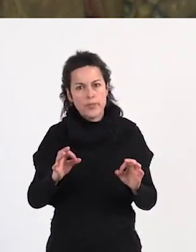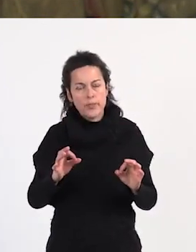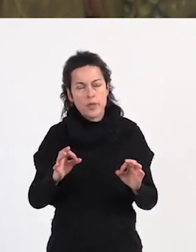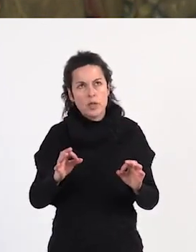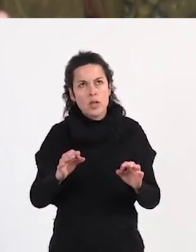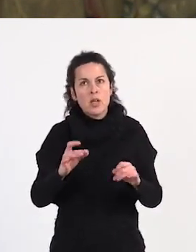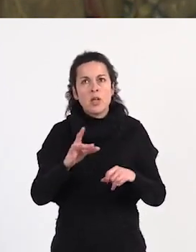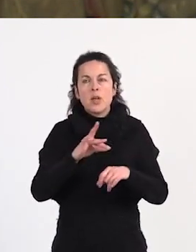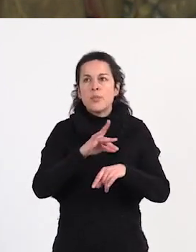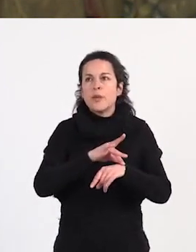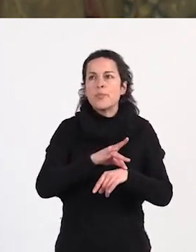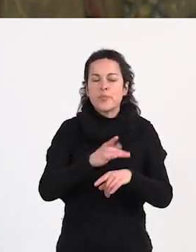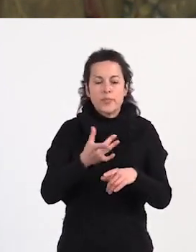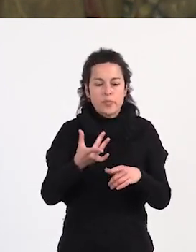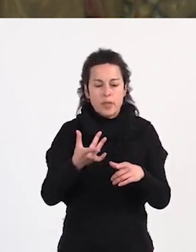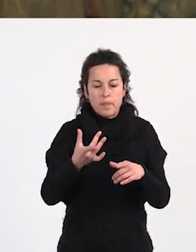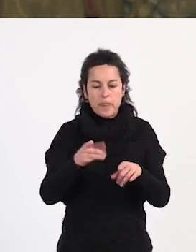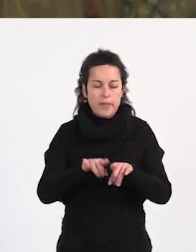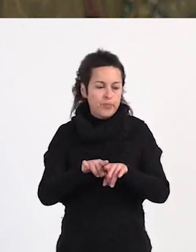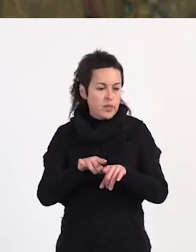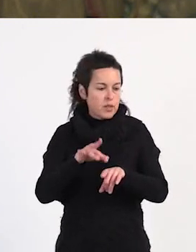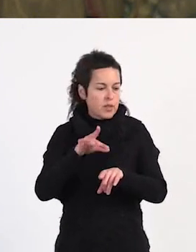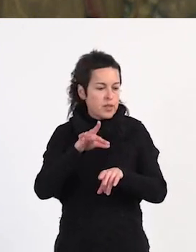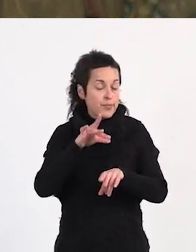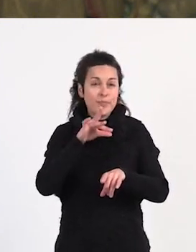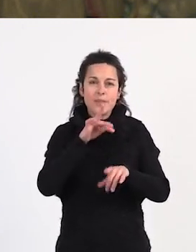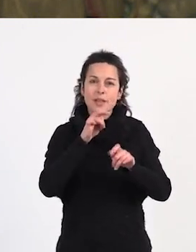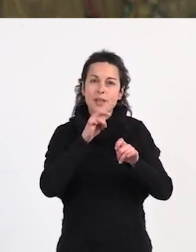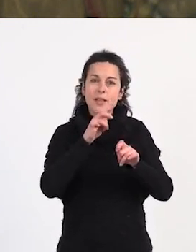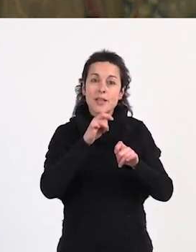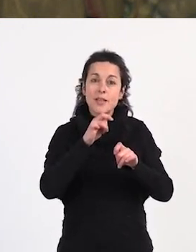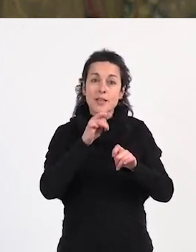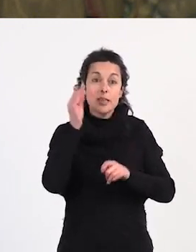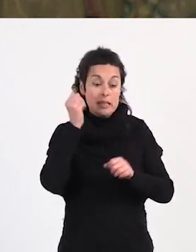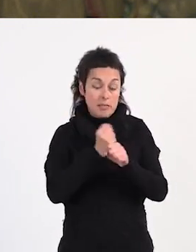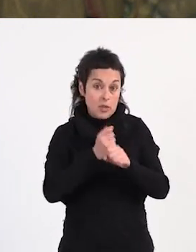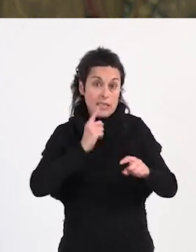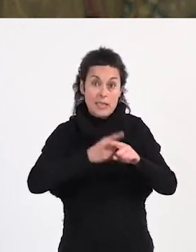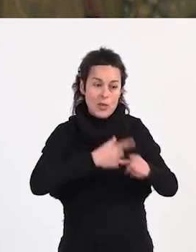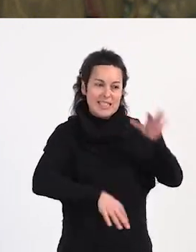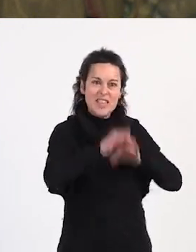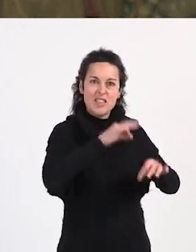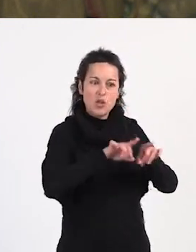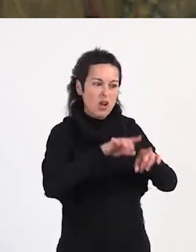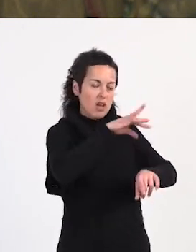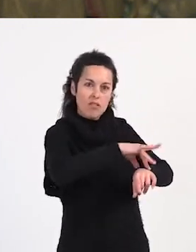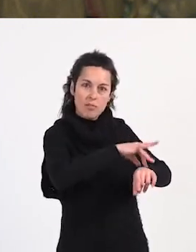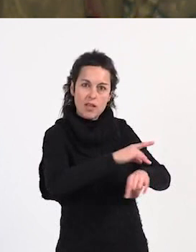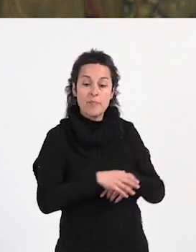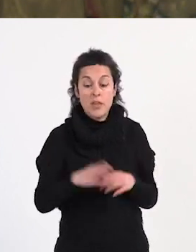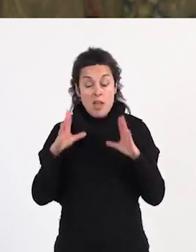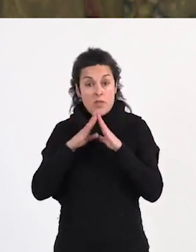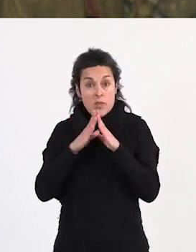patologización que hay hacia las decisiones de las trabajadoras sexuales. Muchas feministas